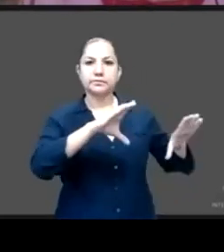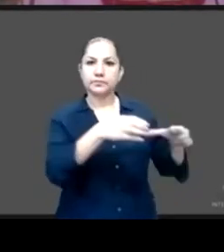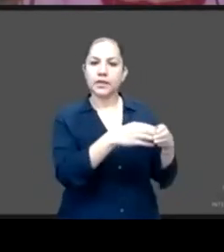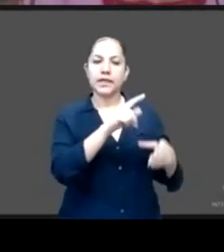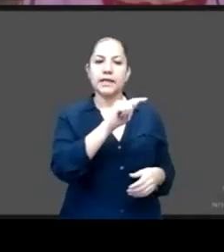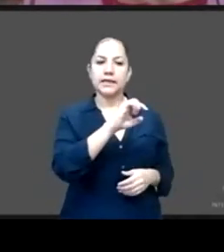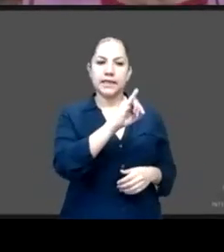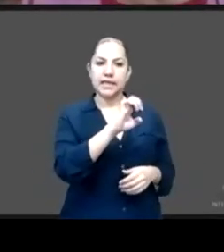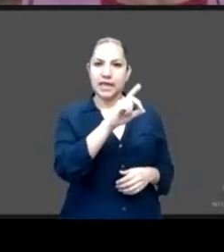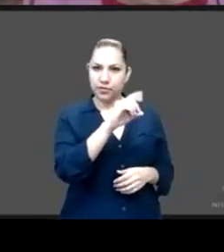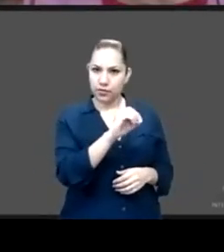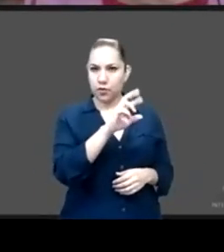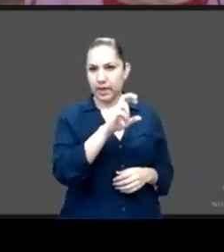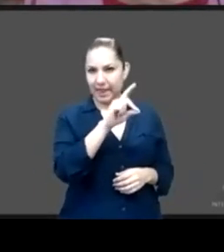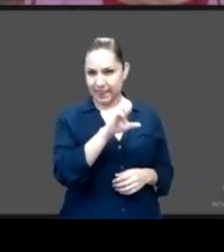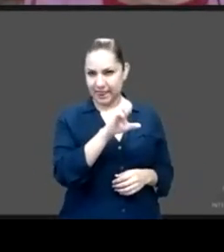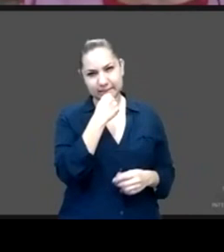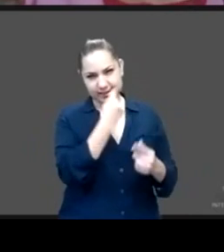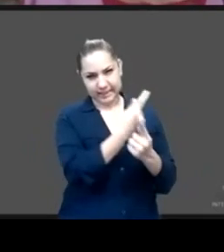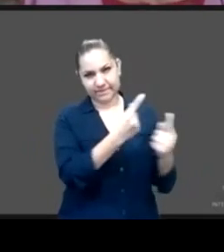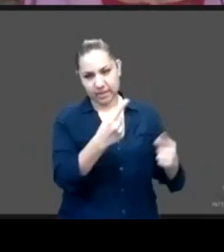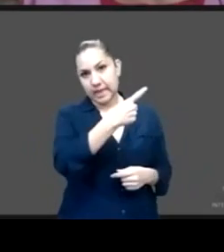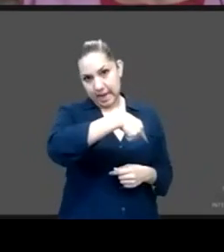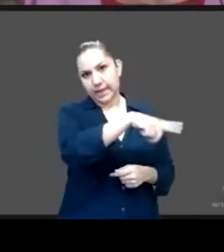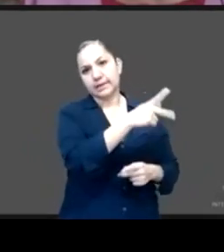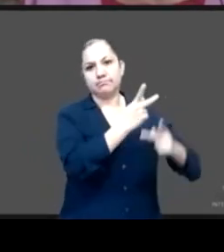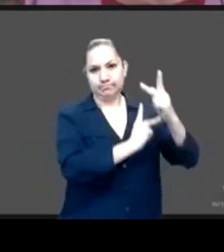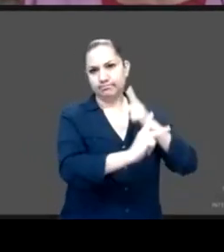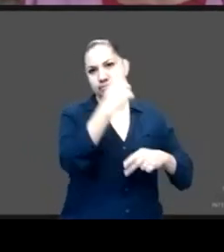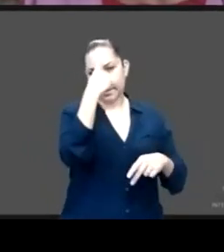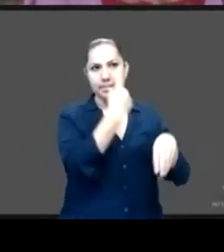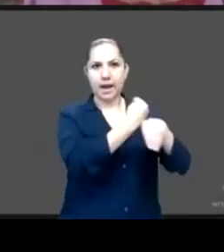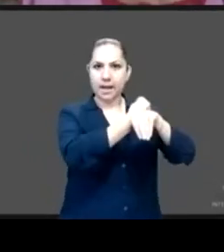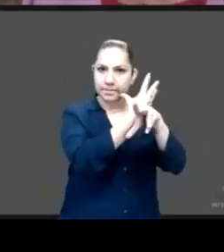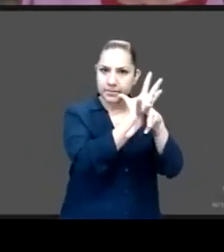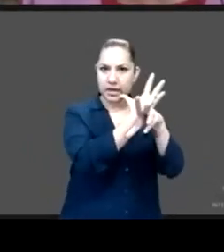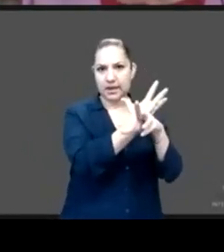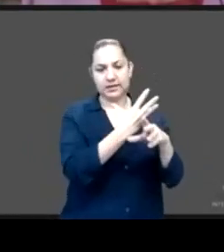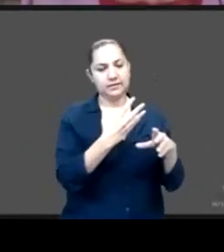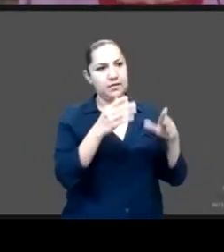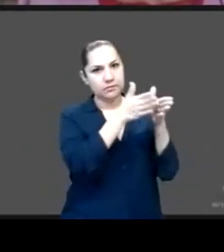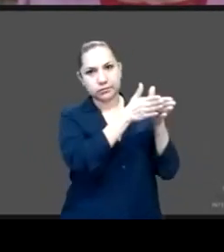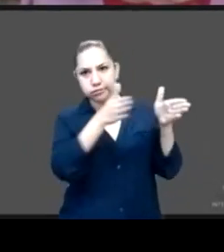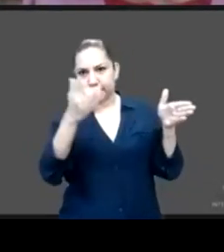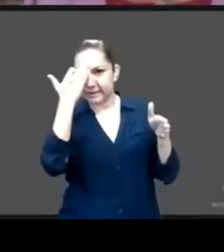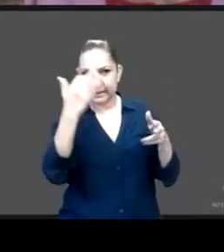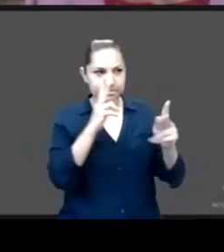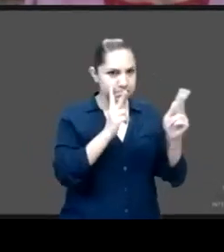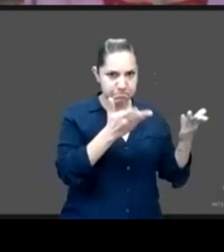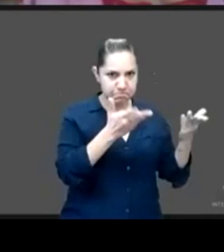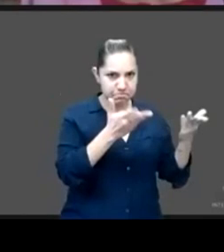permitirnos el uso de su plataforma para llevar a cabo este espacio de diálogo y agradecer a las personas que nos van a estar